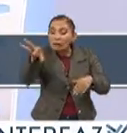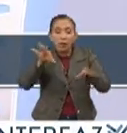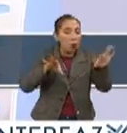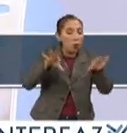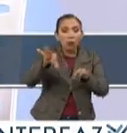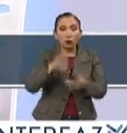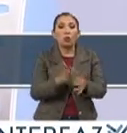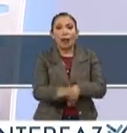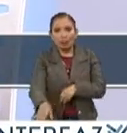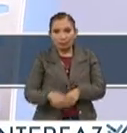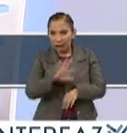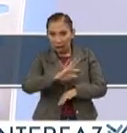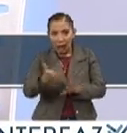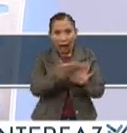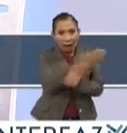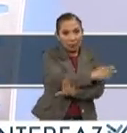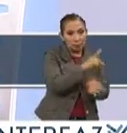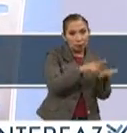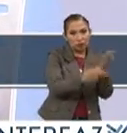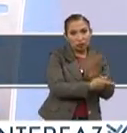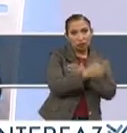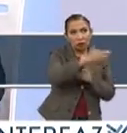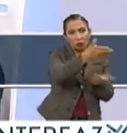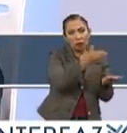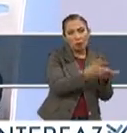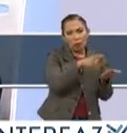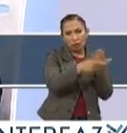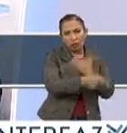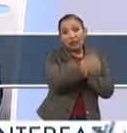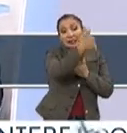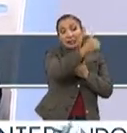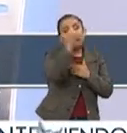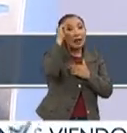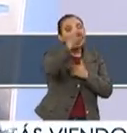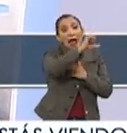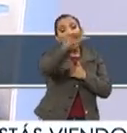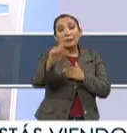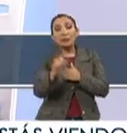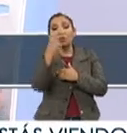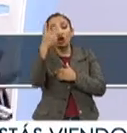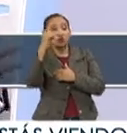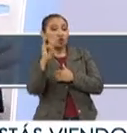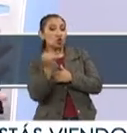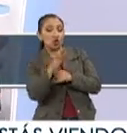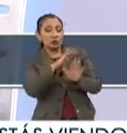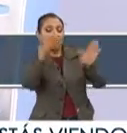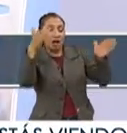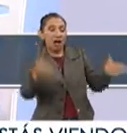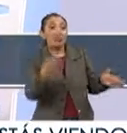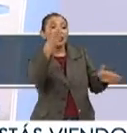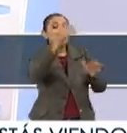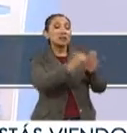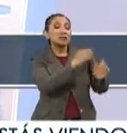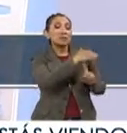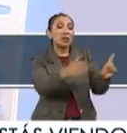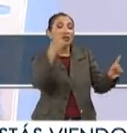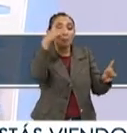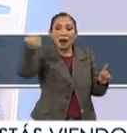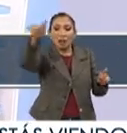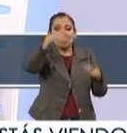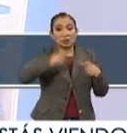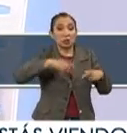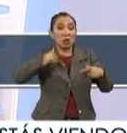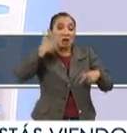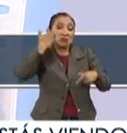perfecto. Los proyectos ya fueron registrados, fueron un periodo de recepción de proyectos que fue del 6 de abril al 22 de junio. decir, tuvieron tres meses y medio, más o menos dos,